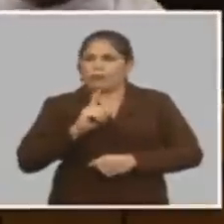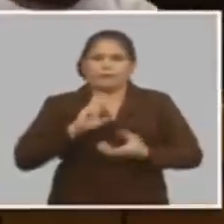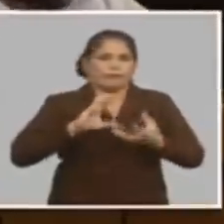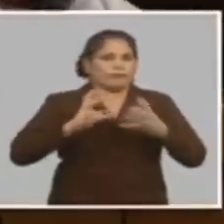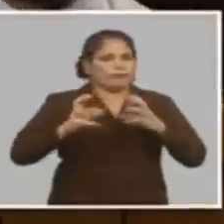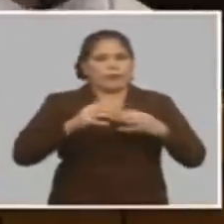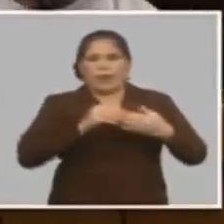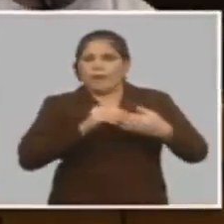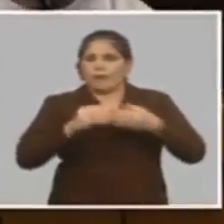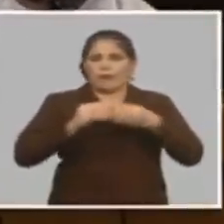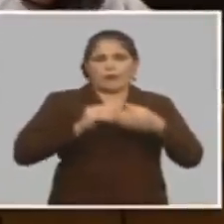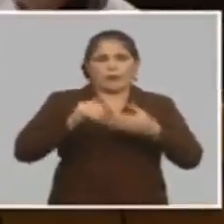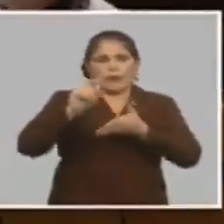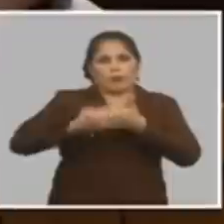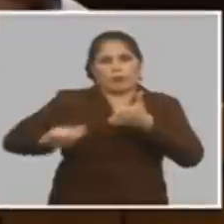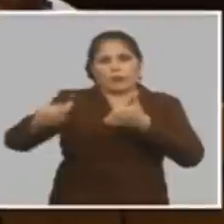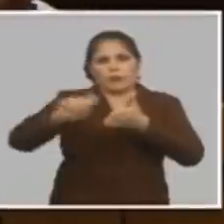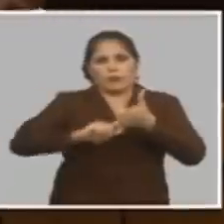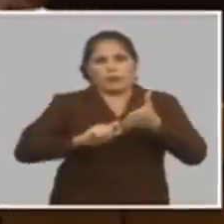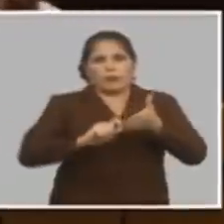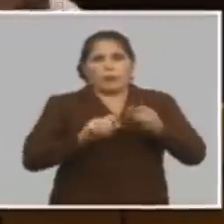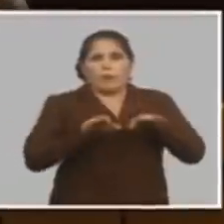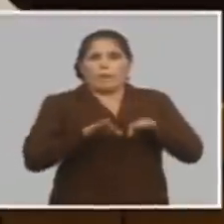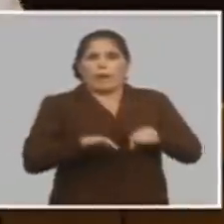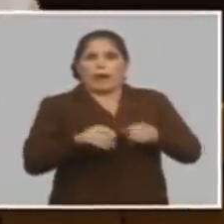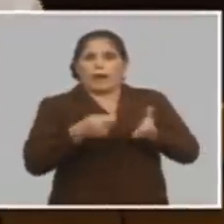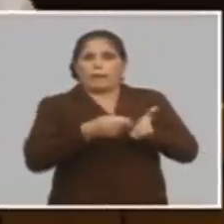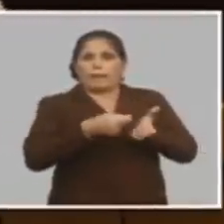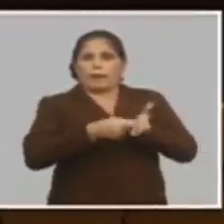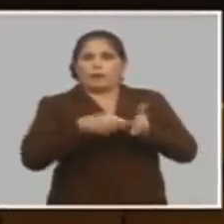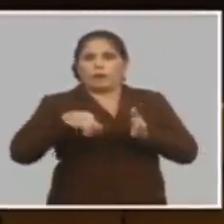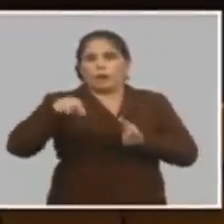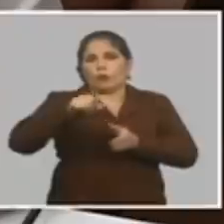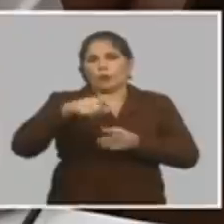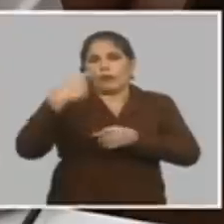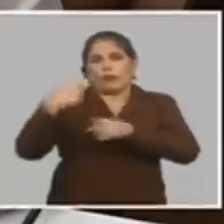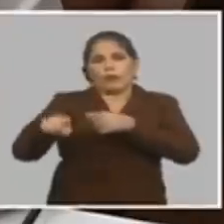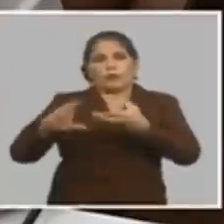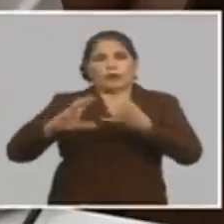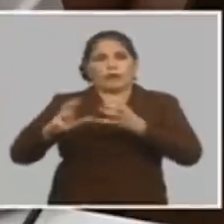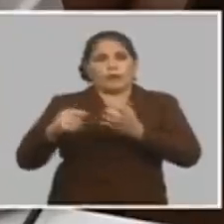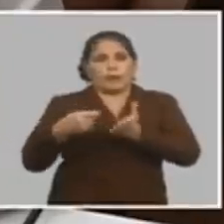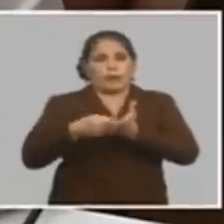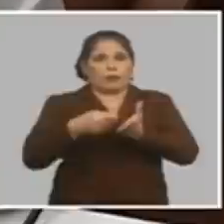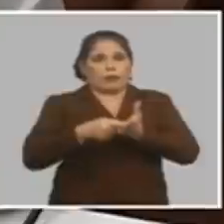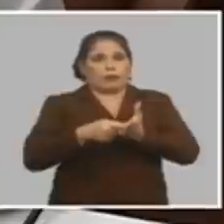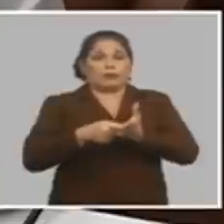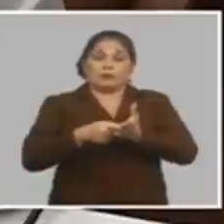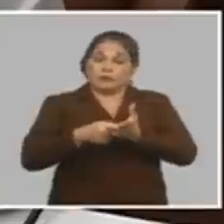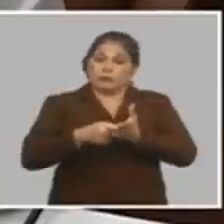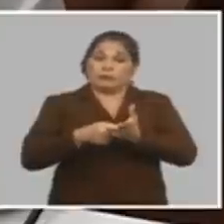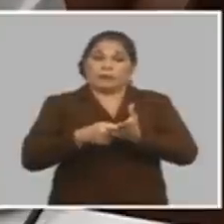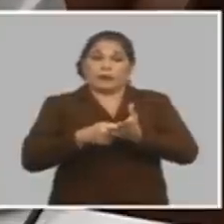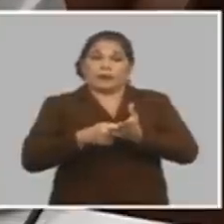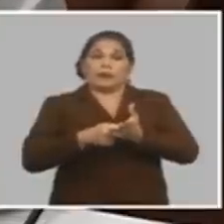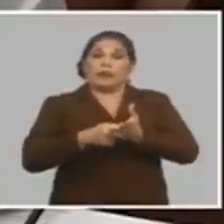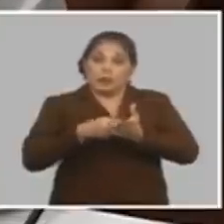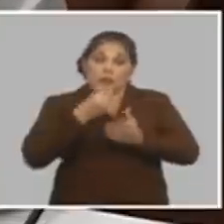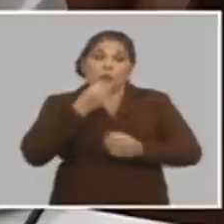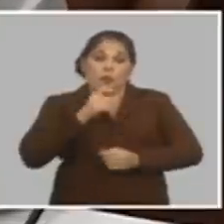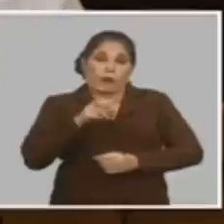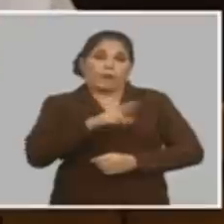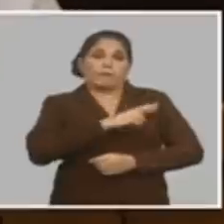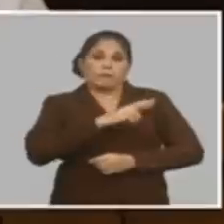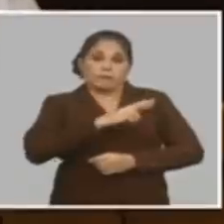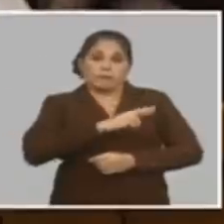flexibilización de la planificación con la contención de precios que están poniendo por otro lado y técnicamente puede ser así